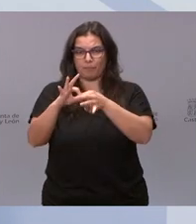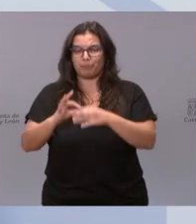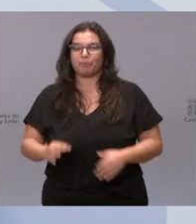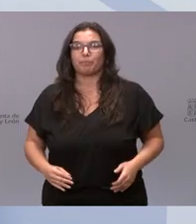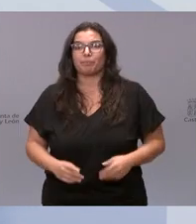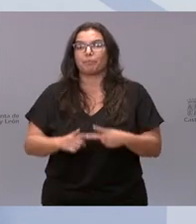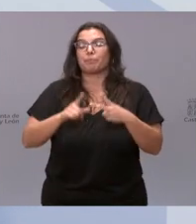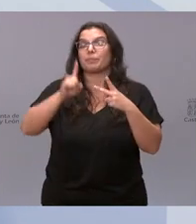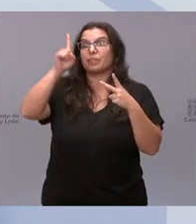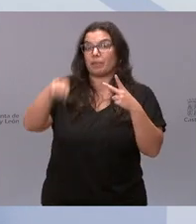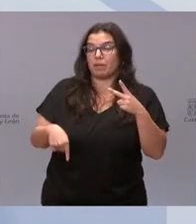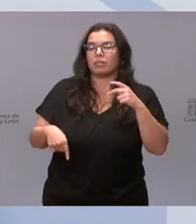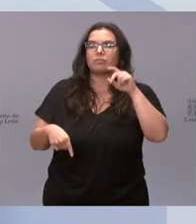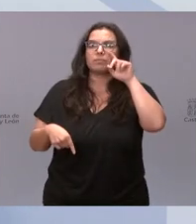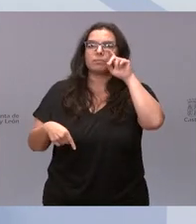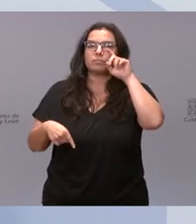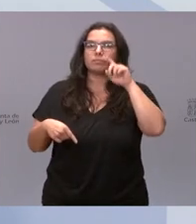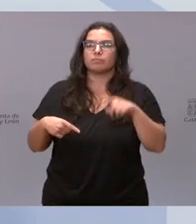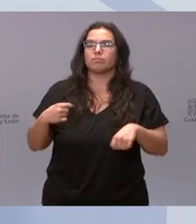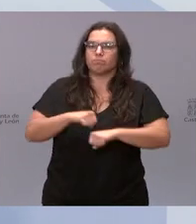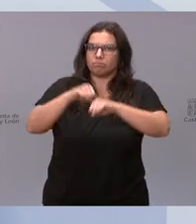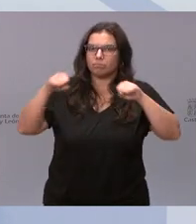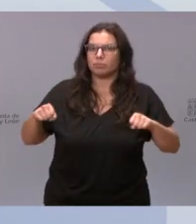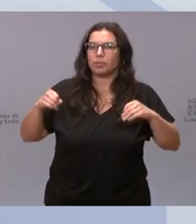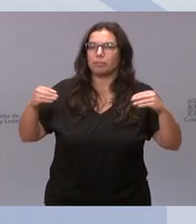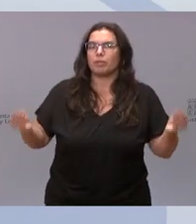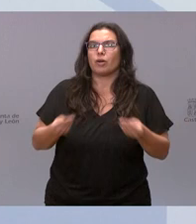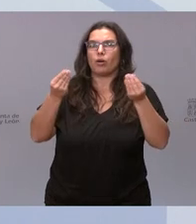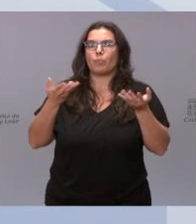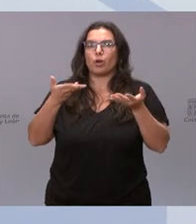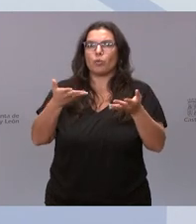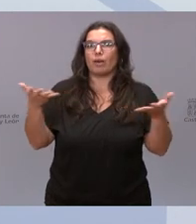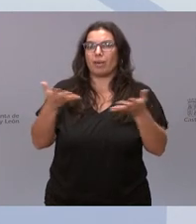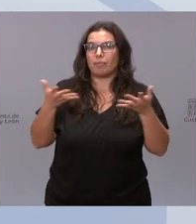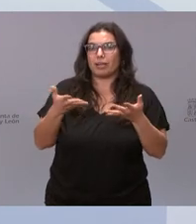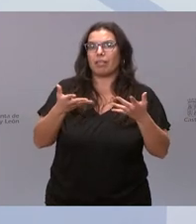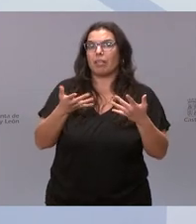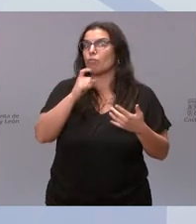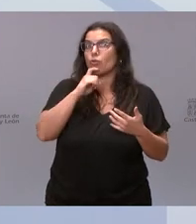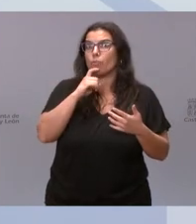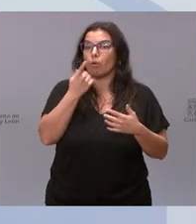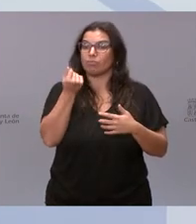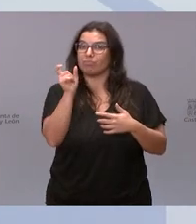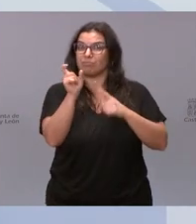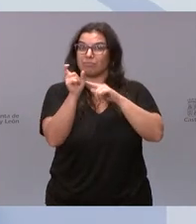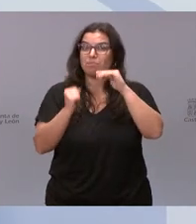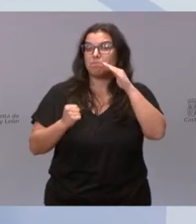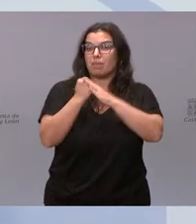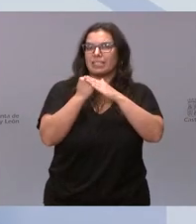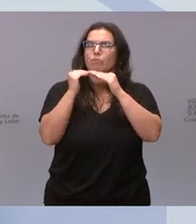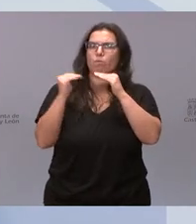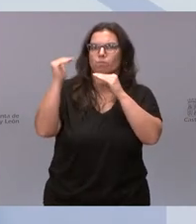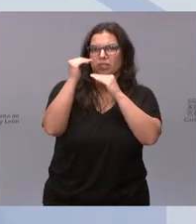reforzamos y mejoramos las ayudas de emergencia aumentando el importe máximo de esta